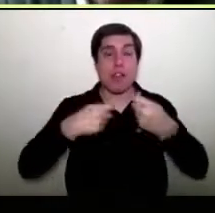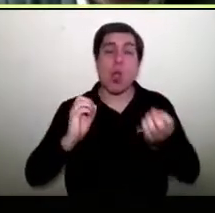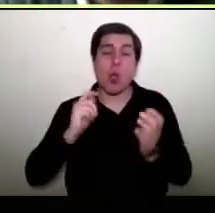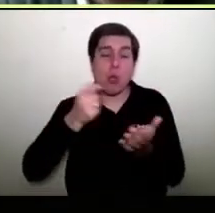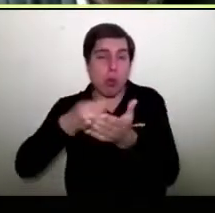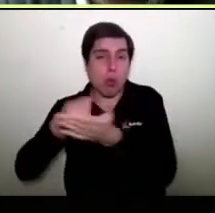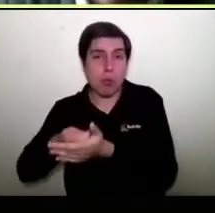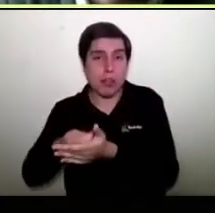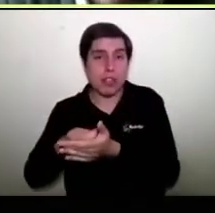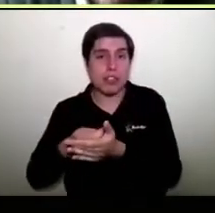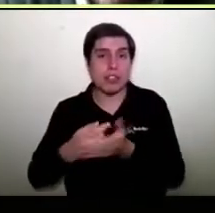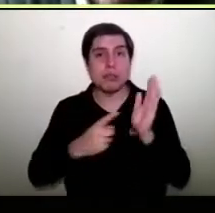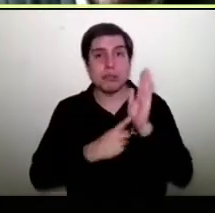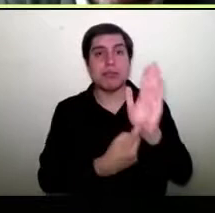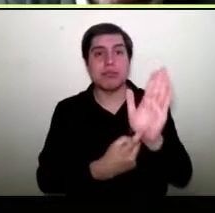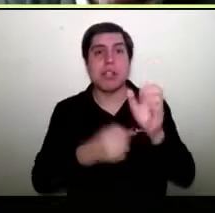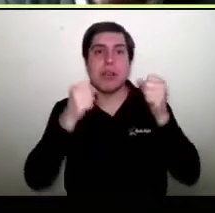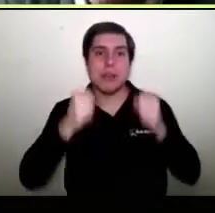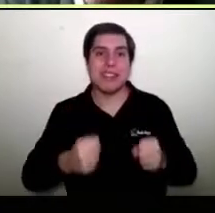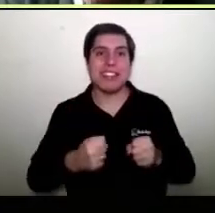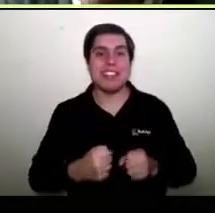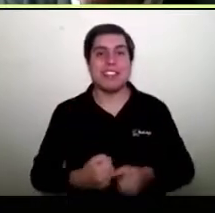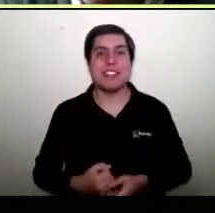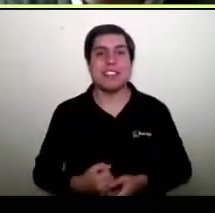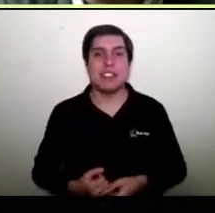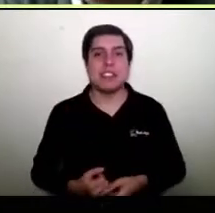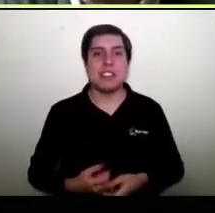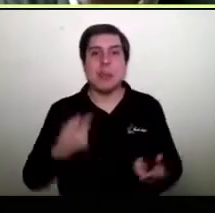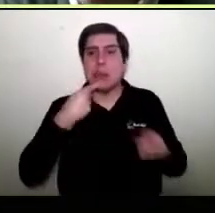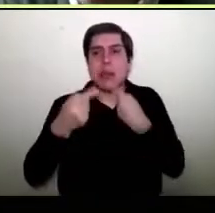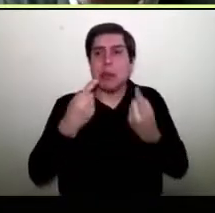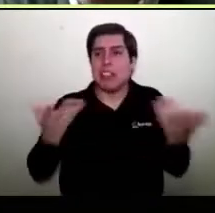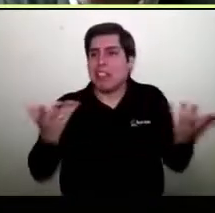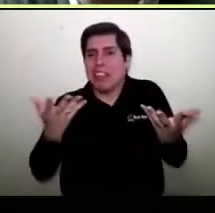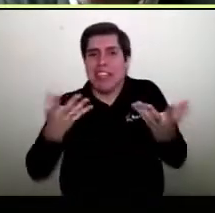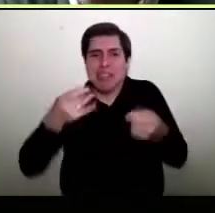tenga por donde puedan ver. Y se nos vinieron miles de preguntas.